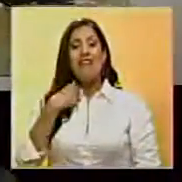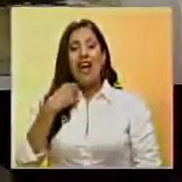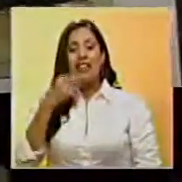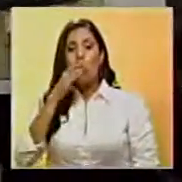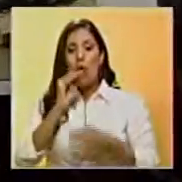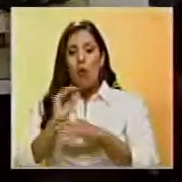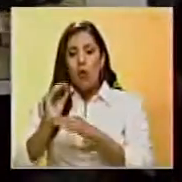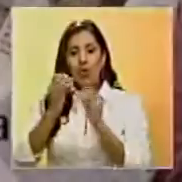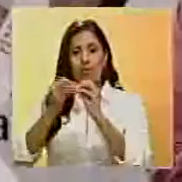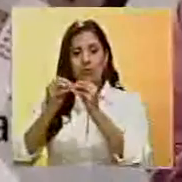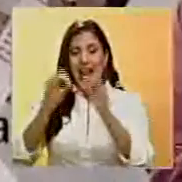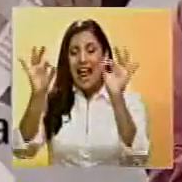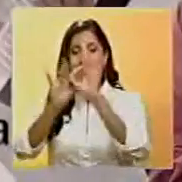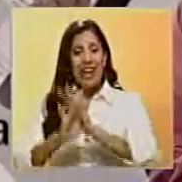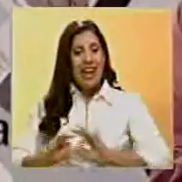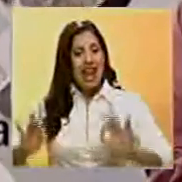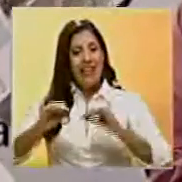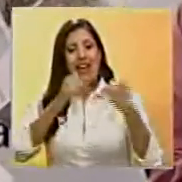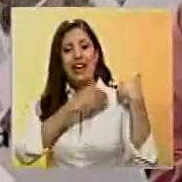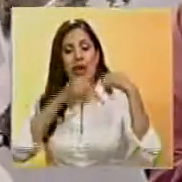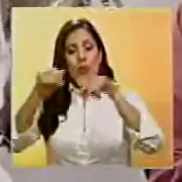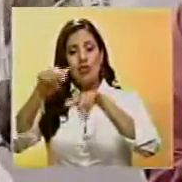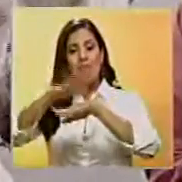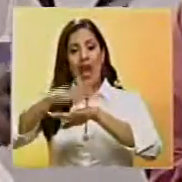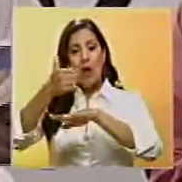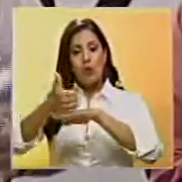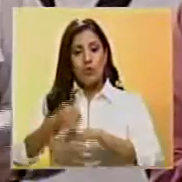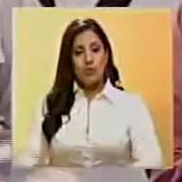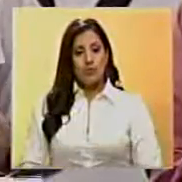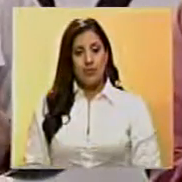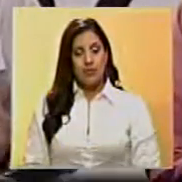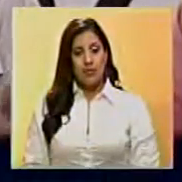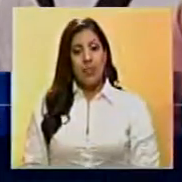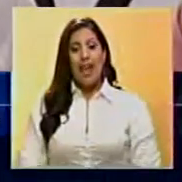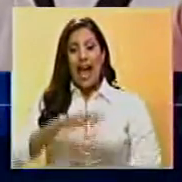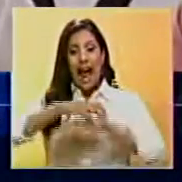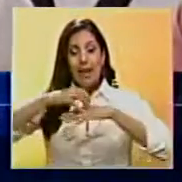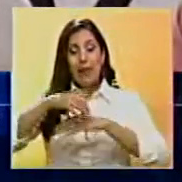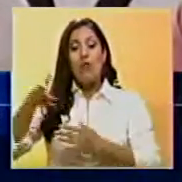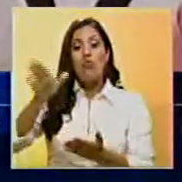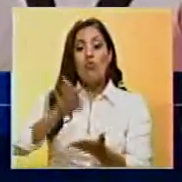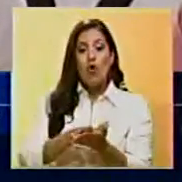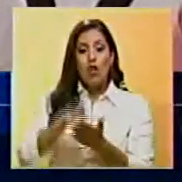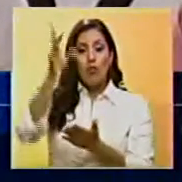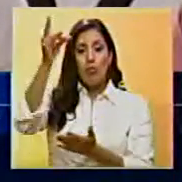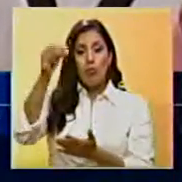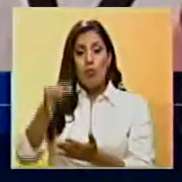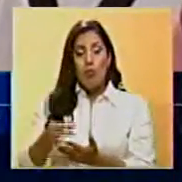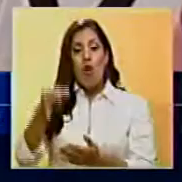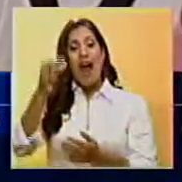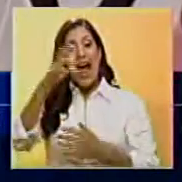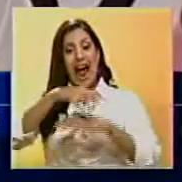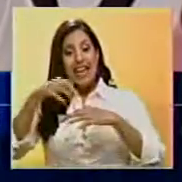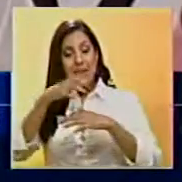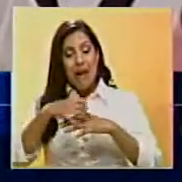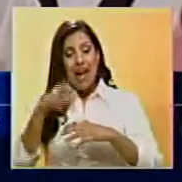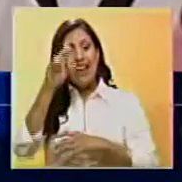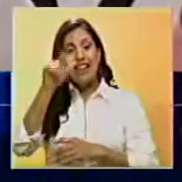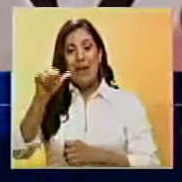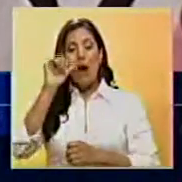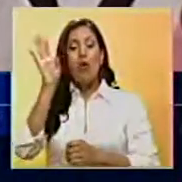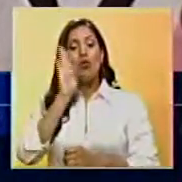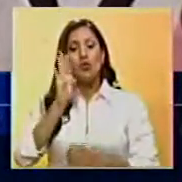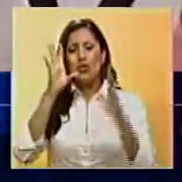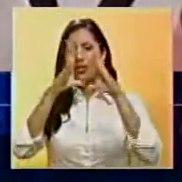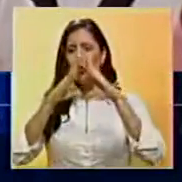resguardo a cuencas y embalses por parte de las autoridades. Animales muertos, excrementos de animales, aguas residuales,